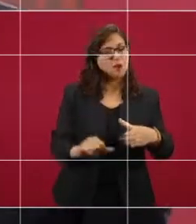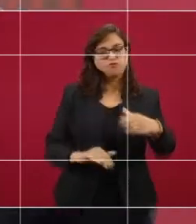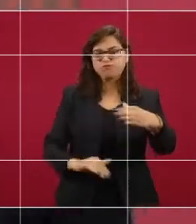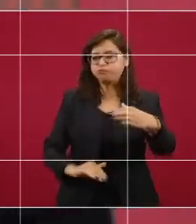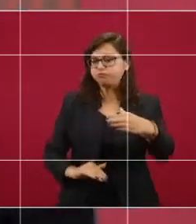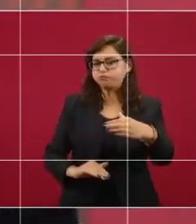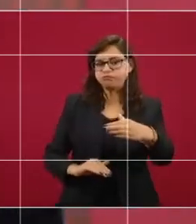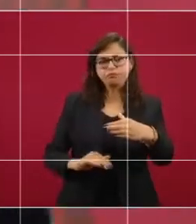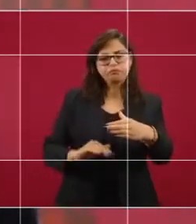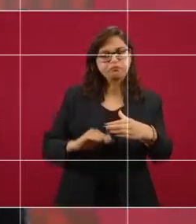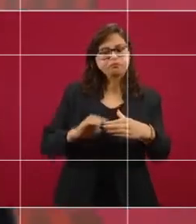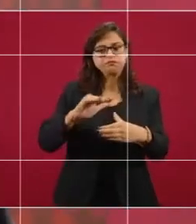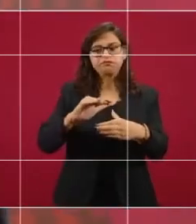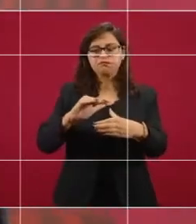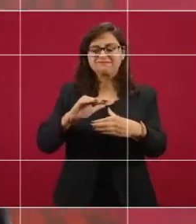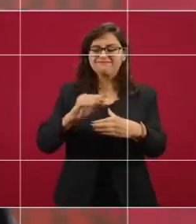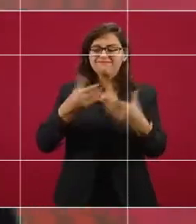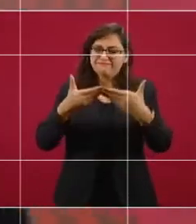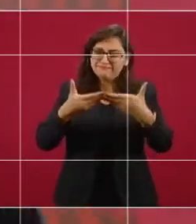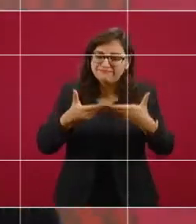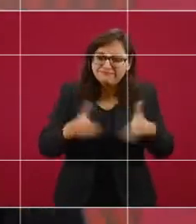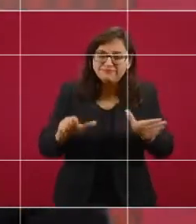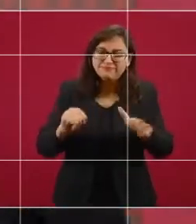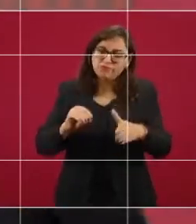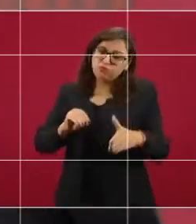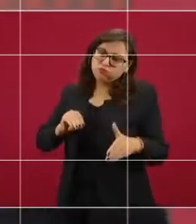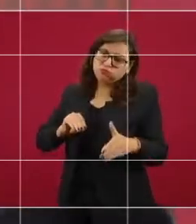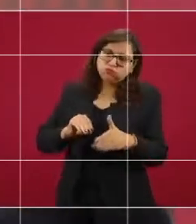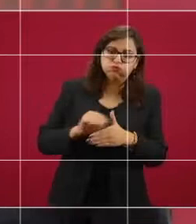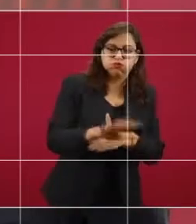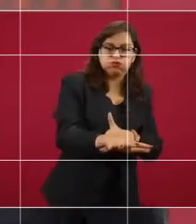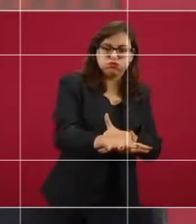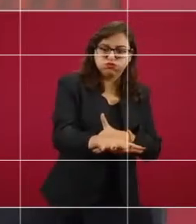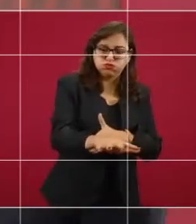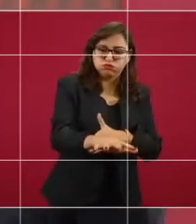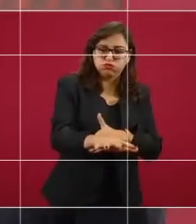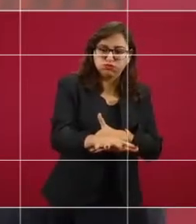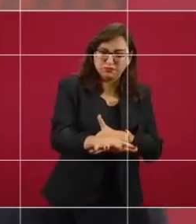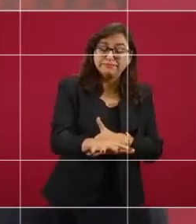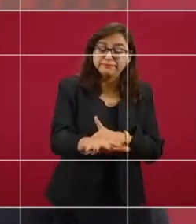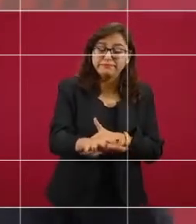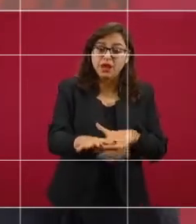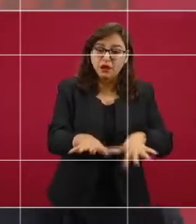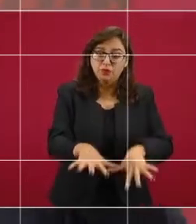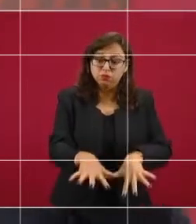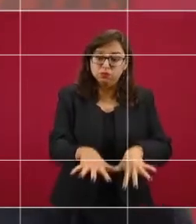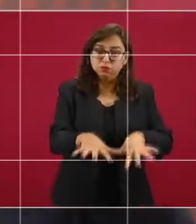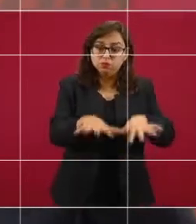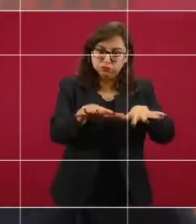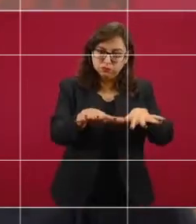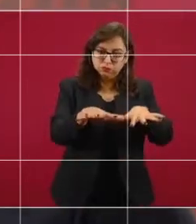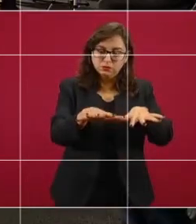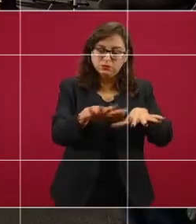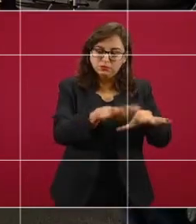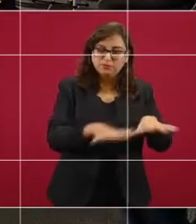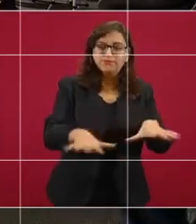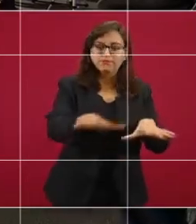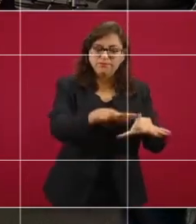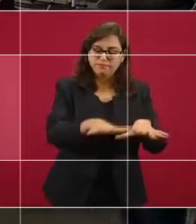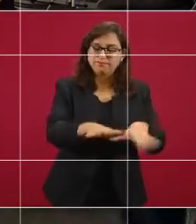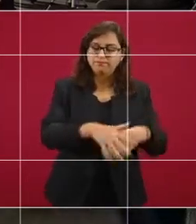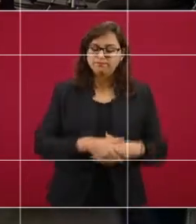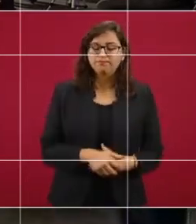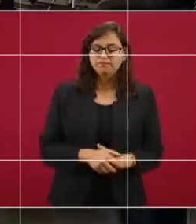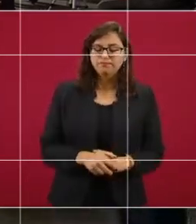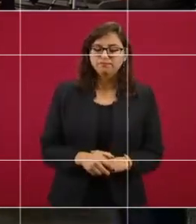y causó inundación en la parte baja de Tabasco.